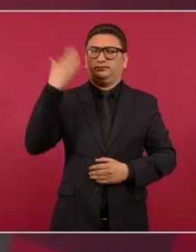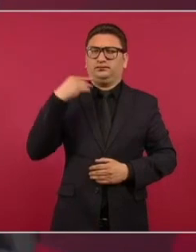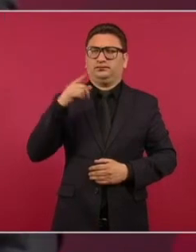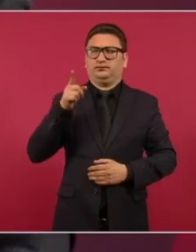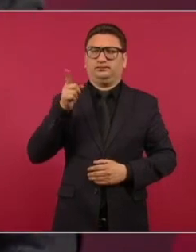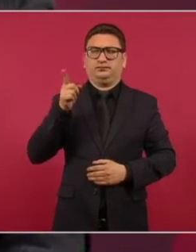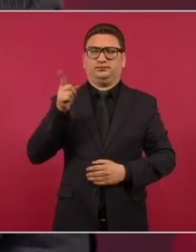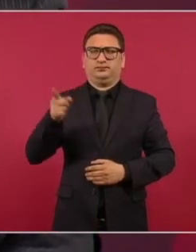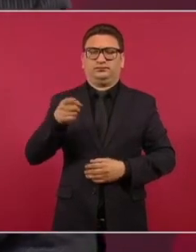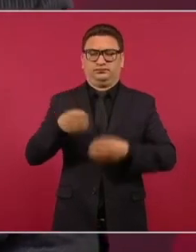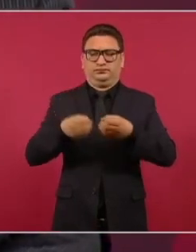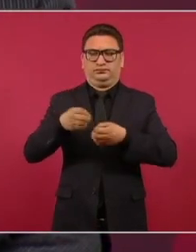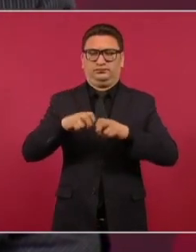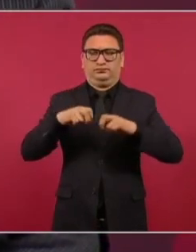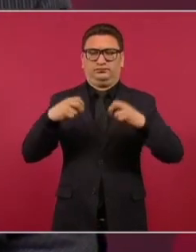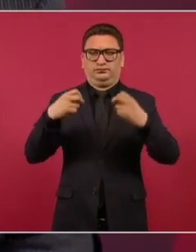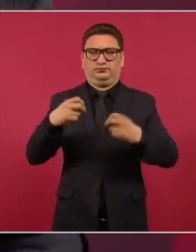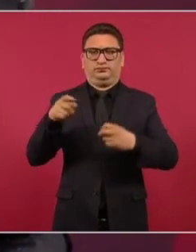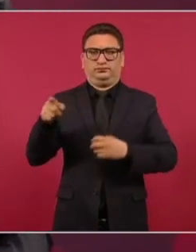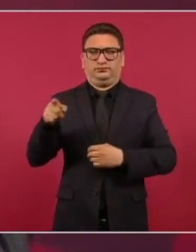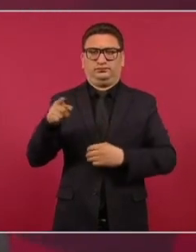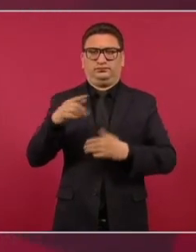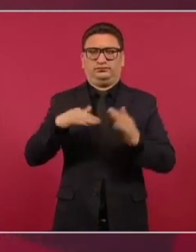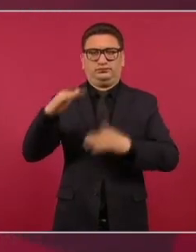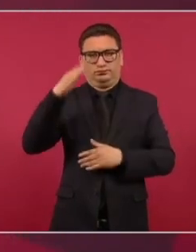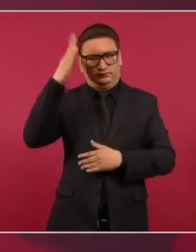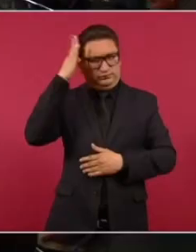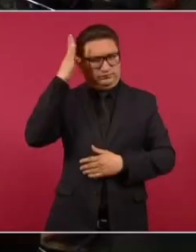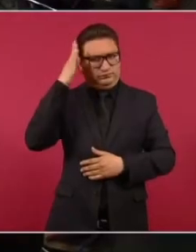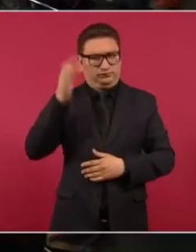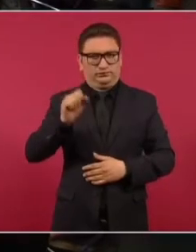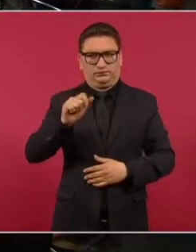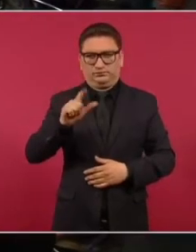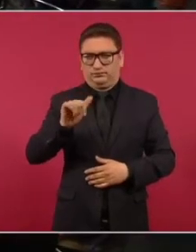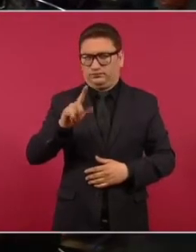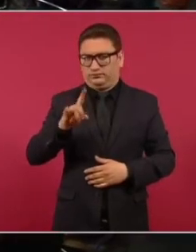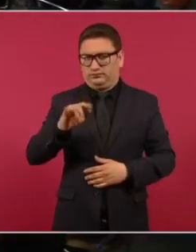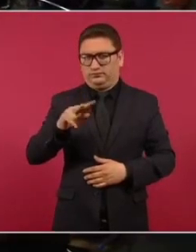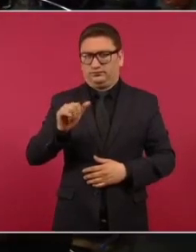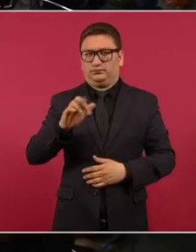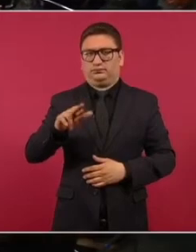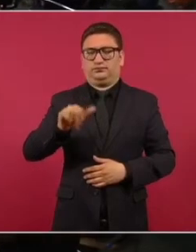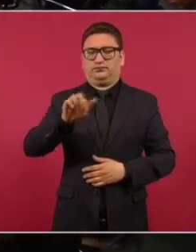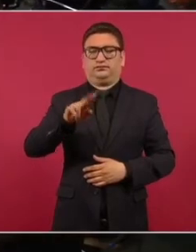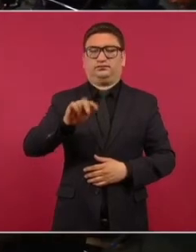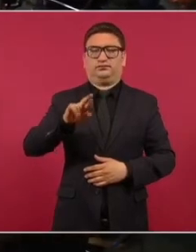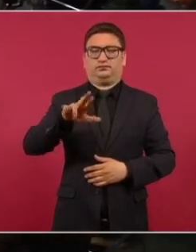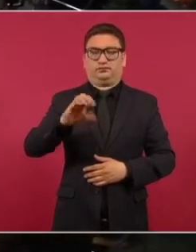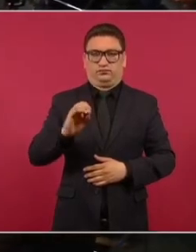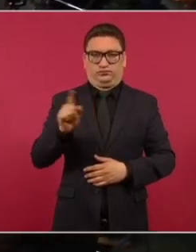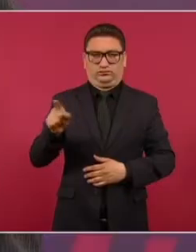Saldívar, Arturo Saldívar,